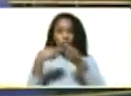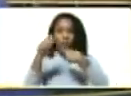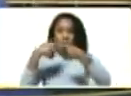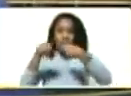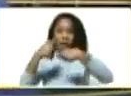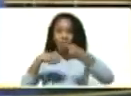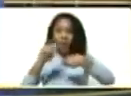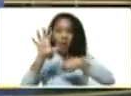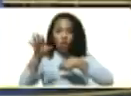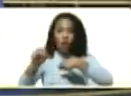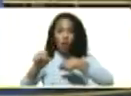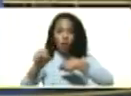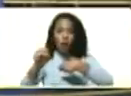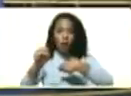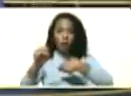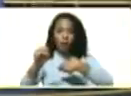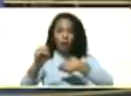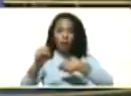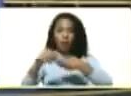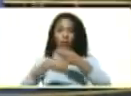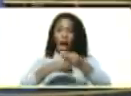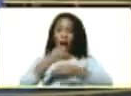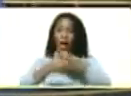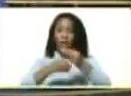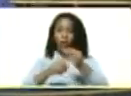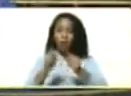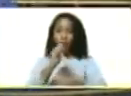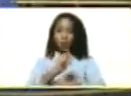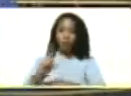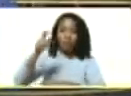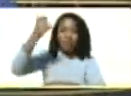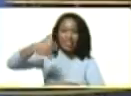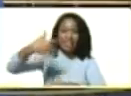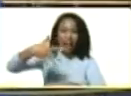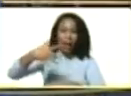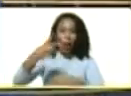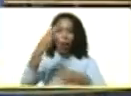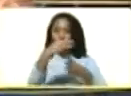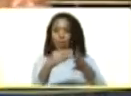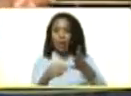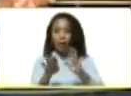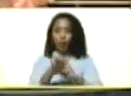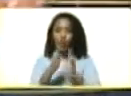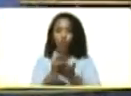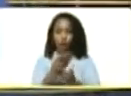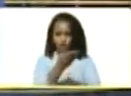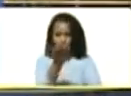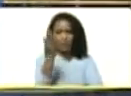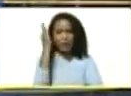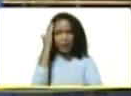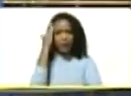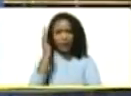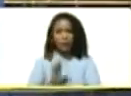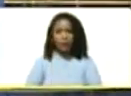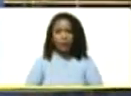y compra, la transacción. Ha generado inflación en productos en el mundo. Ustedes lo saben, ¿verdad?